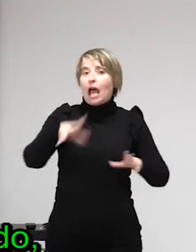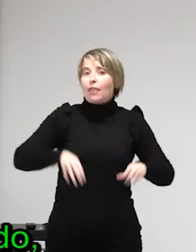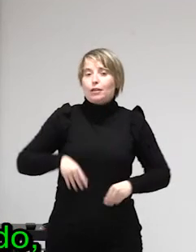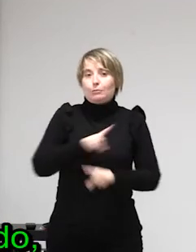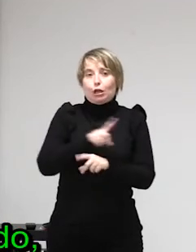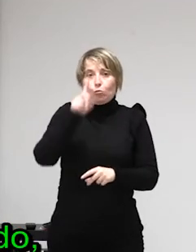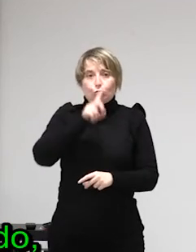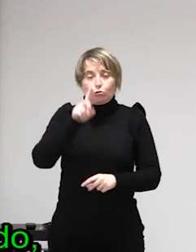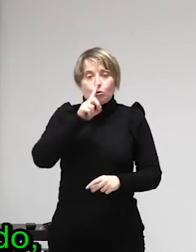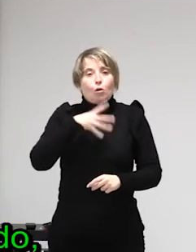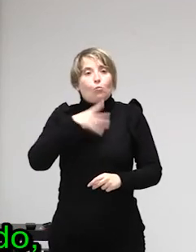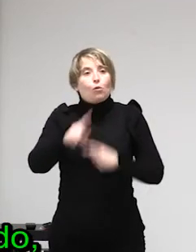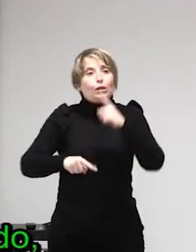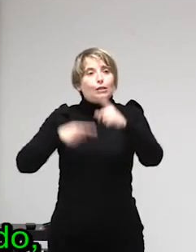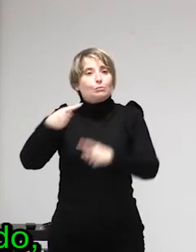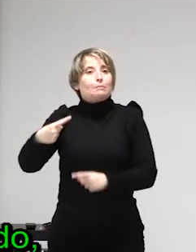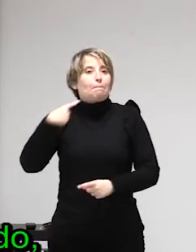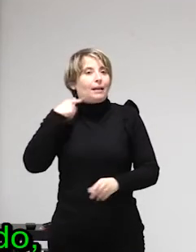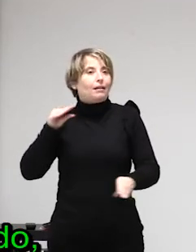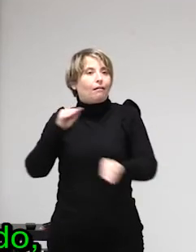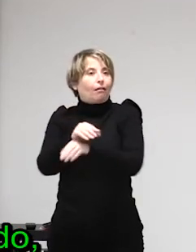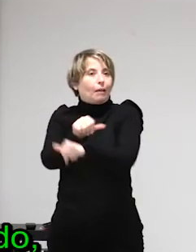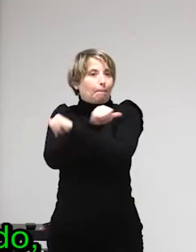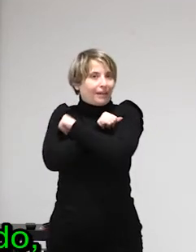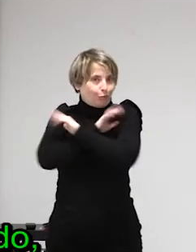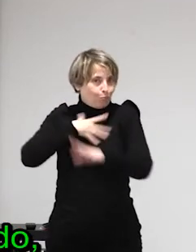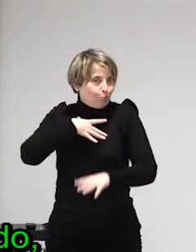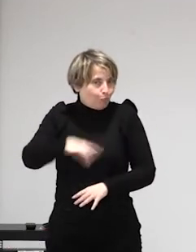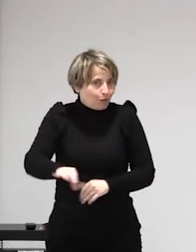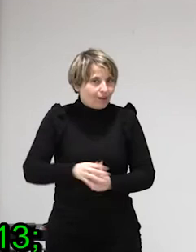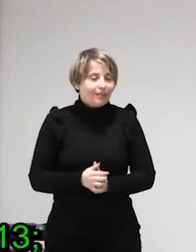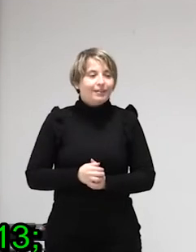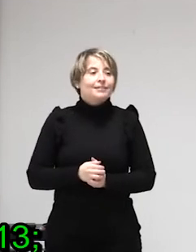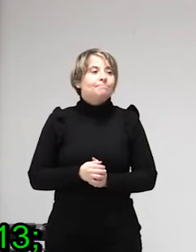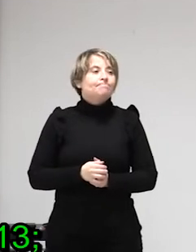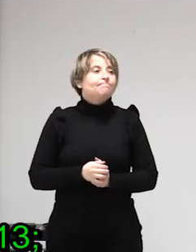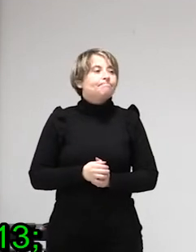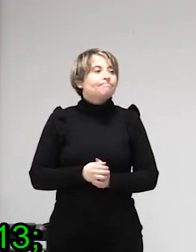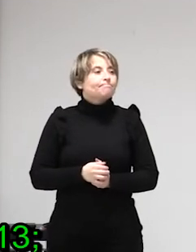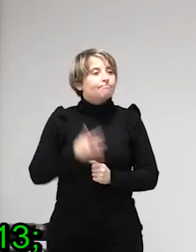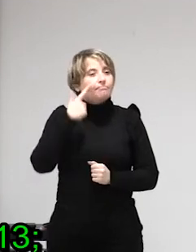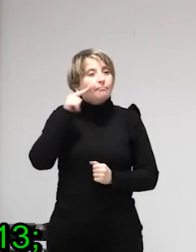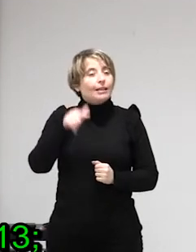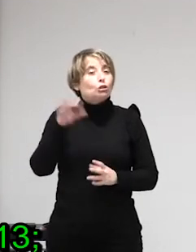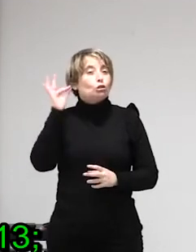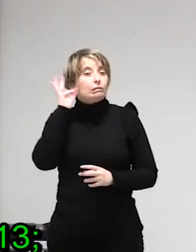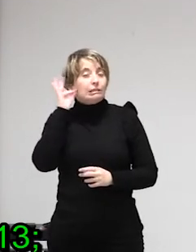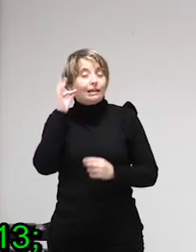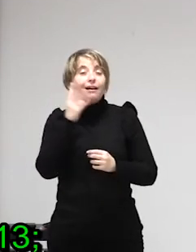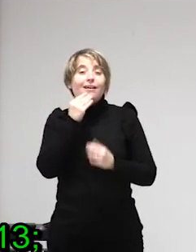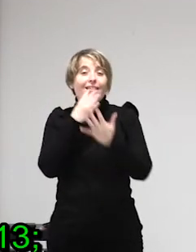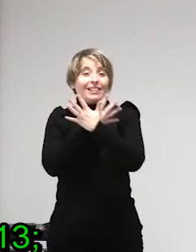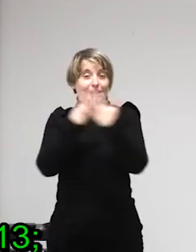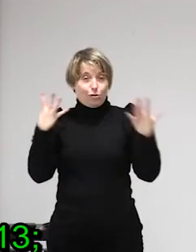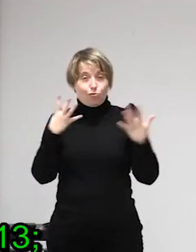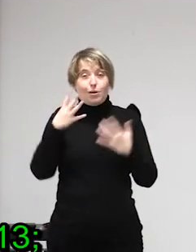bueno después mostraré unas gráficas de informes que he traído sobre las cantidades de bueno sobre